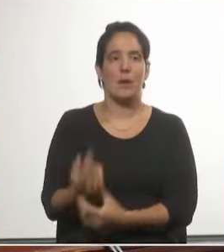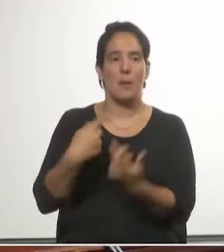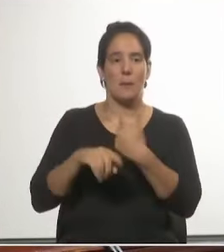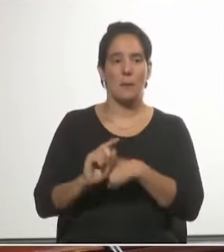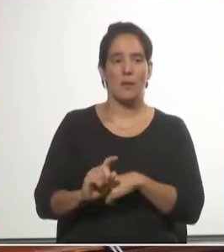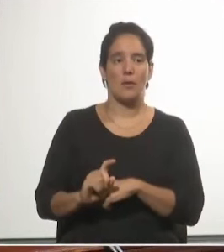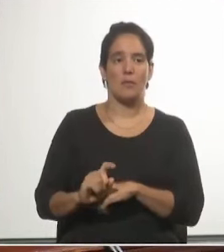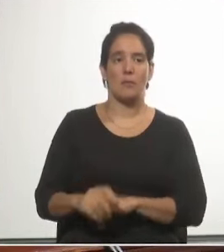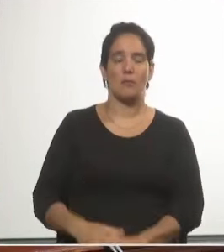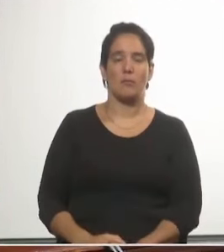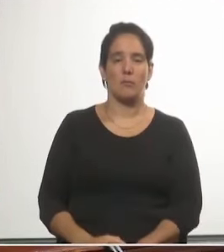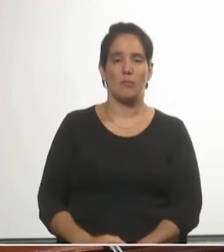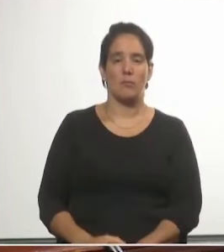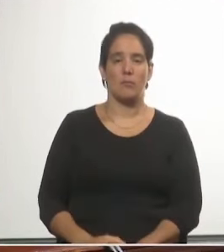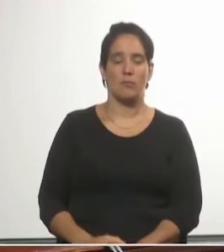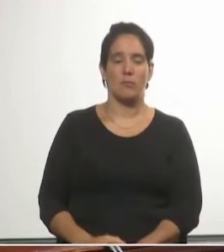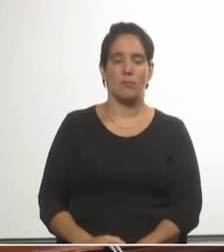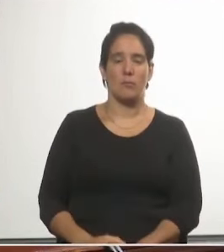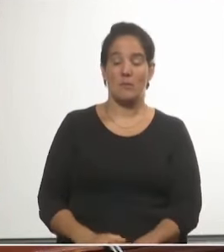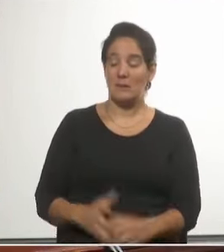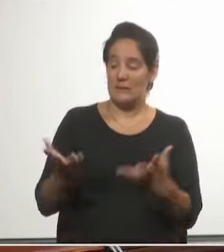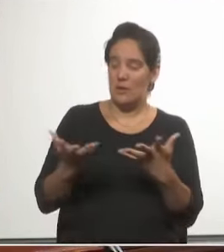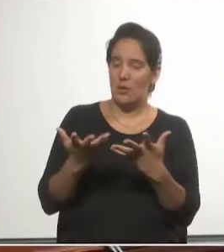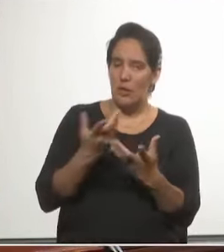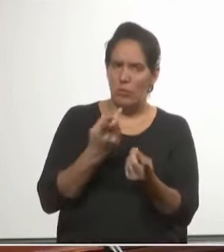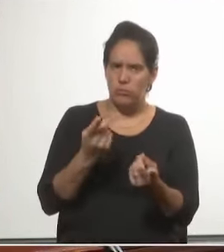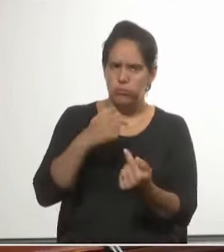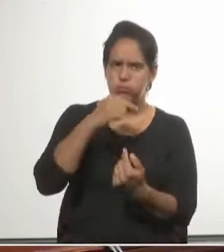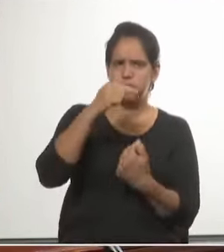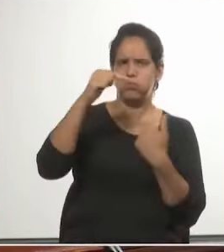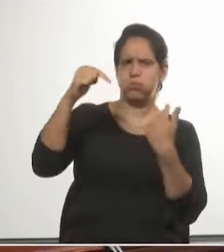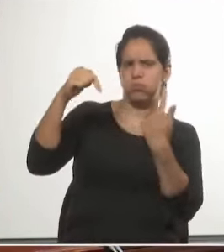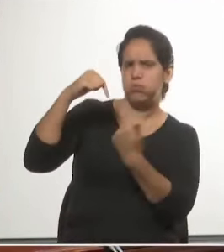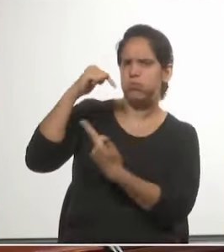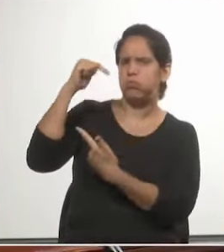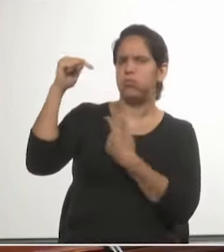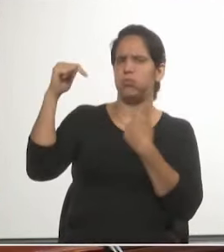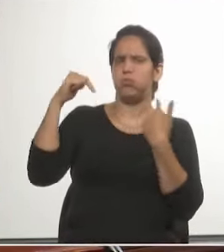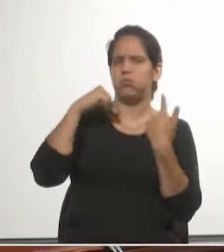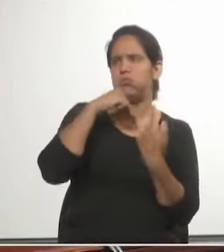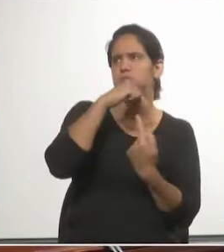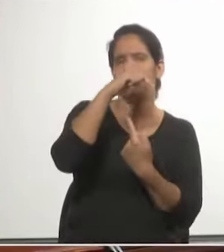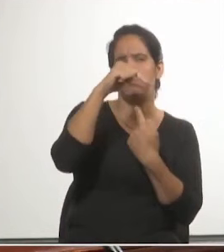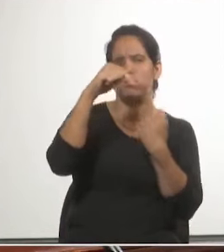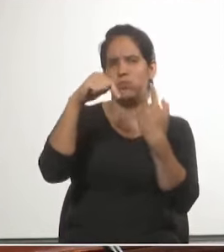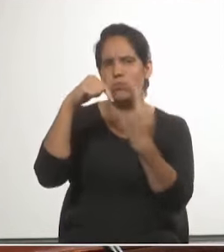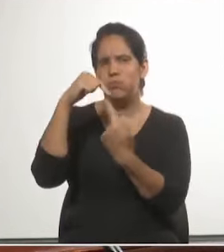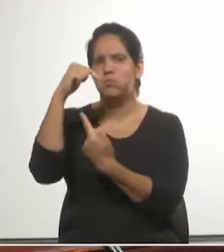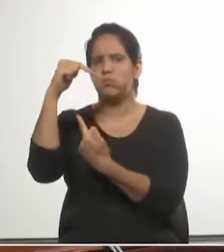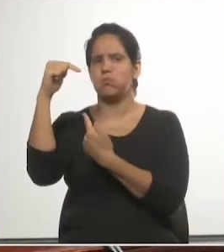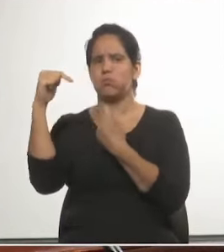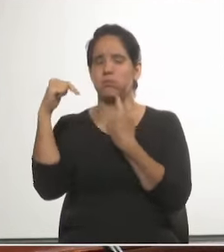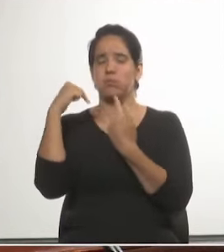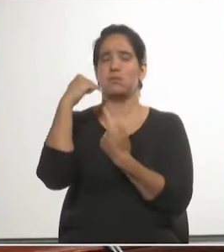Pero estamos envueltos en una mecánica en que